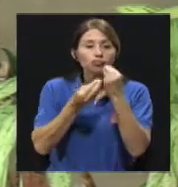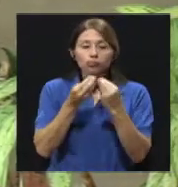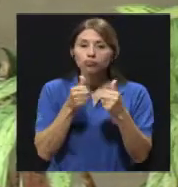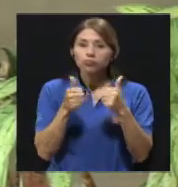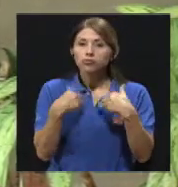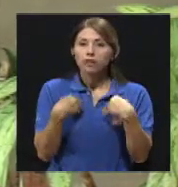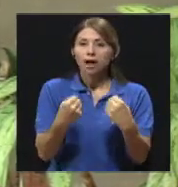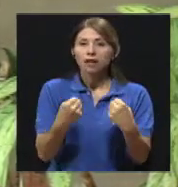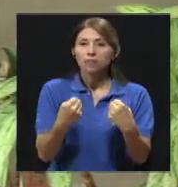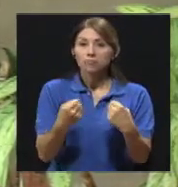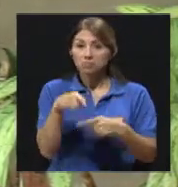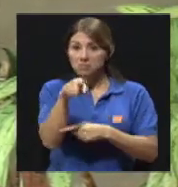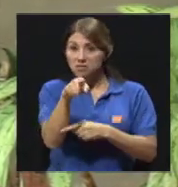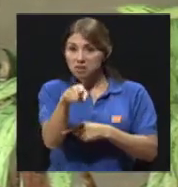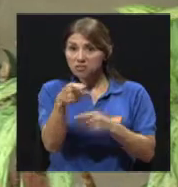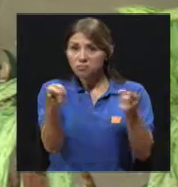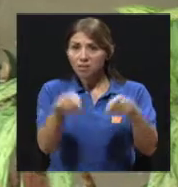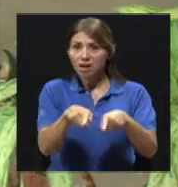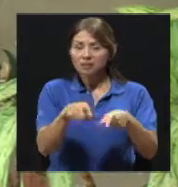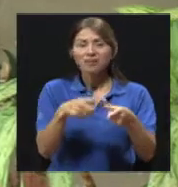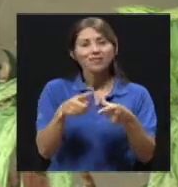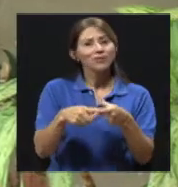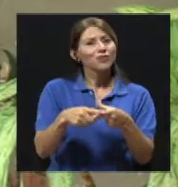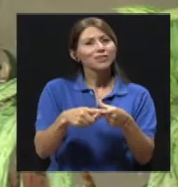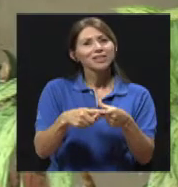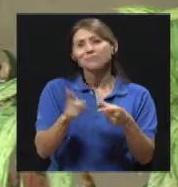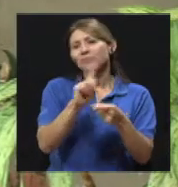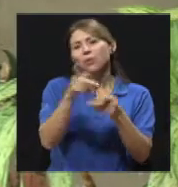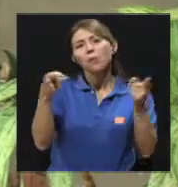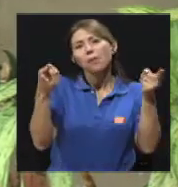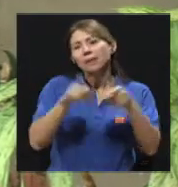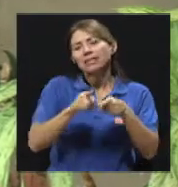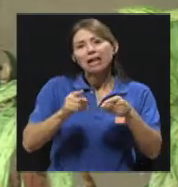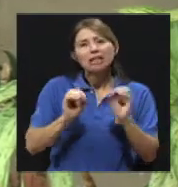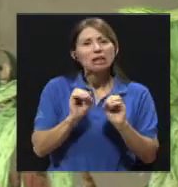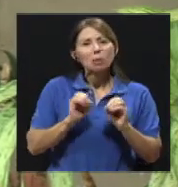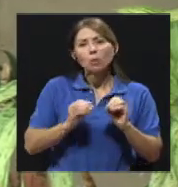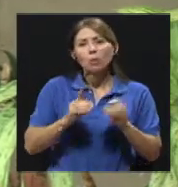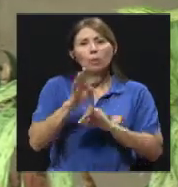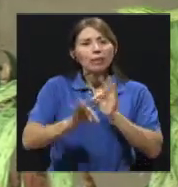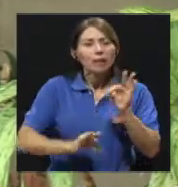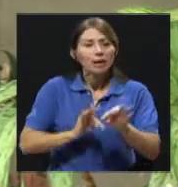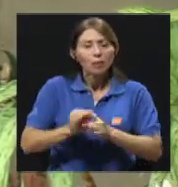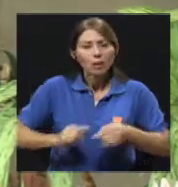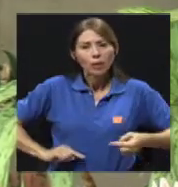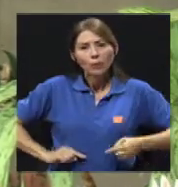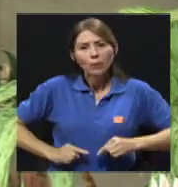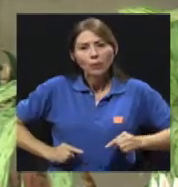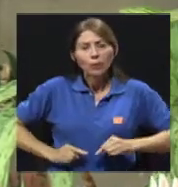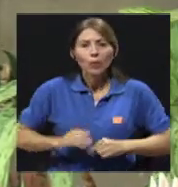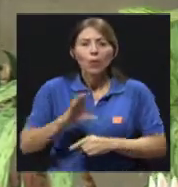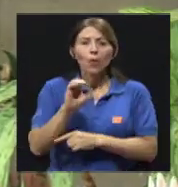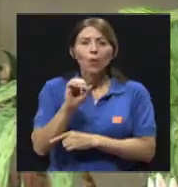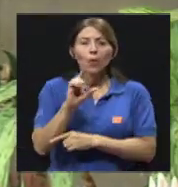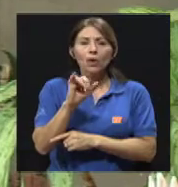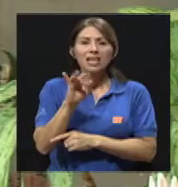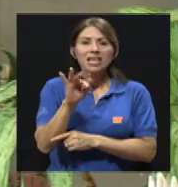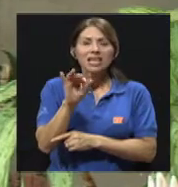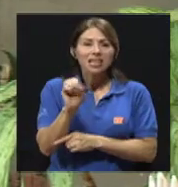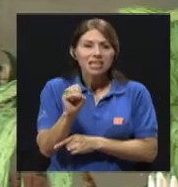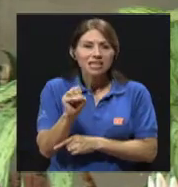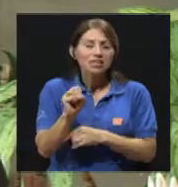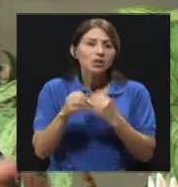probablemente va a tener menos episodios de colitis espástica o de colon irritable, que eventualmente